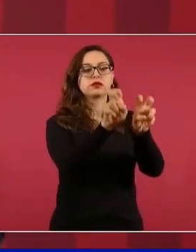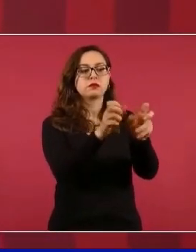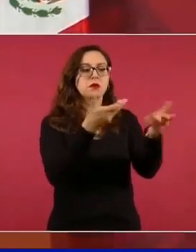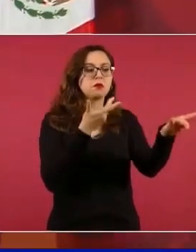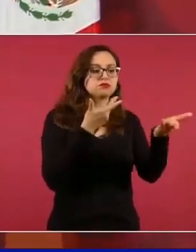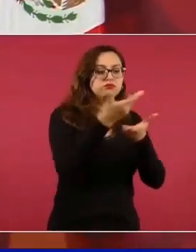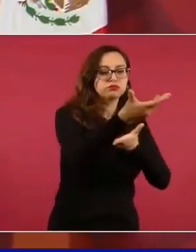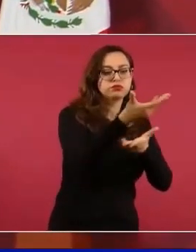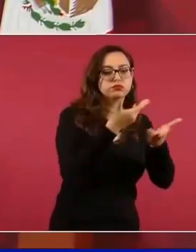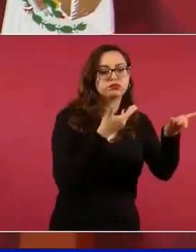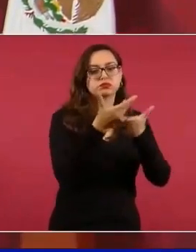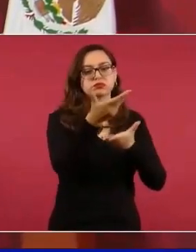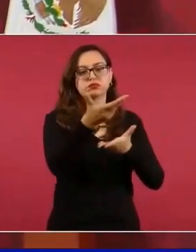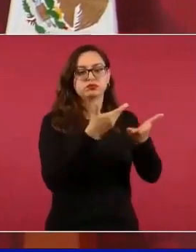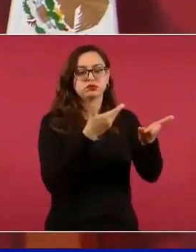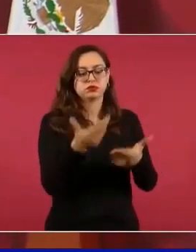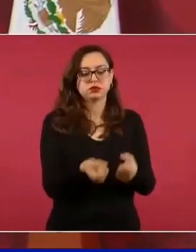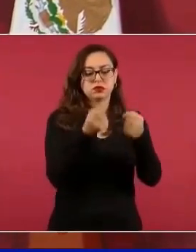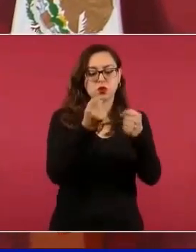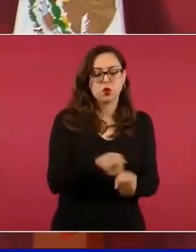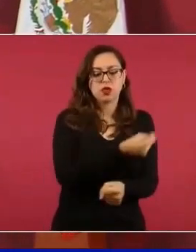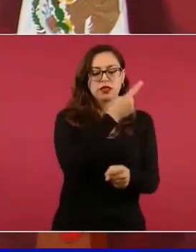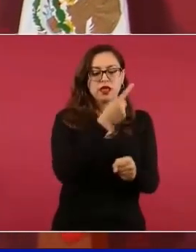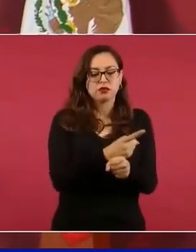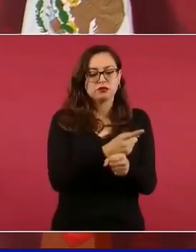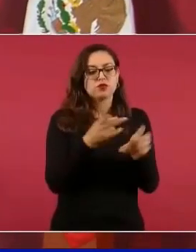en materia de seguridad.